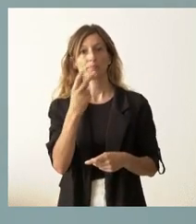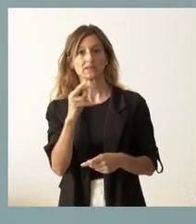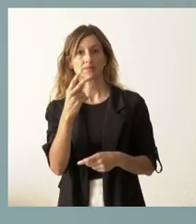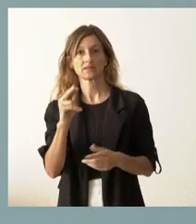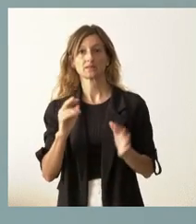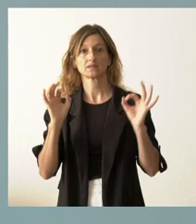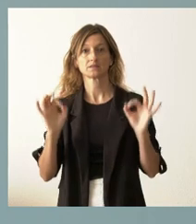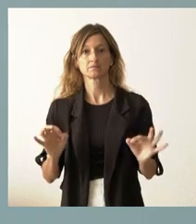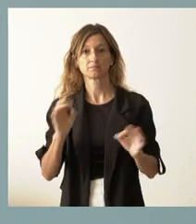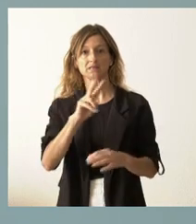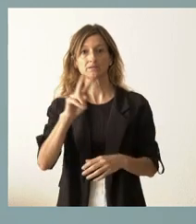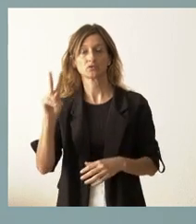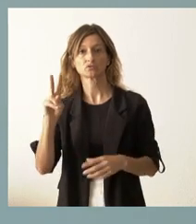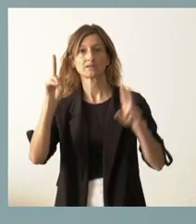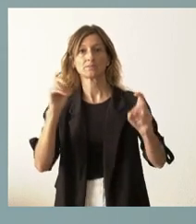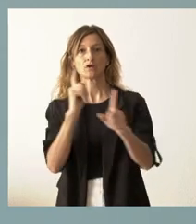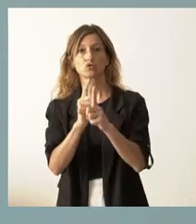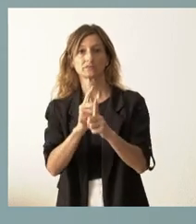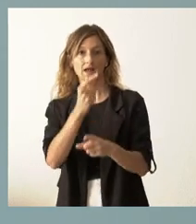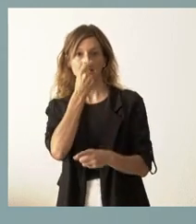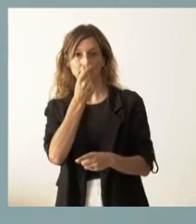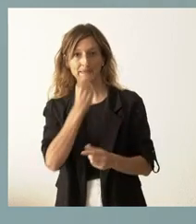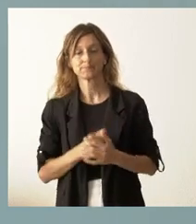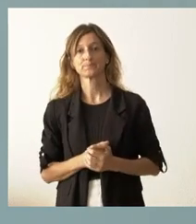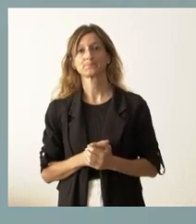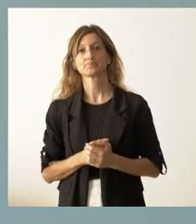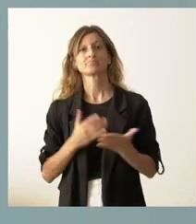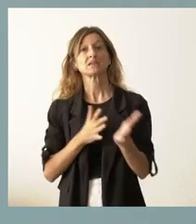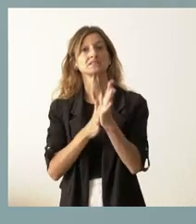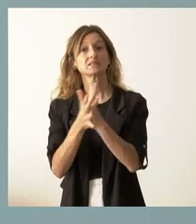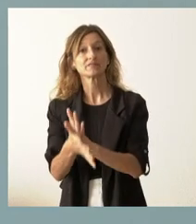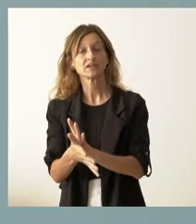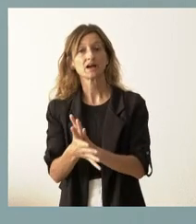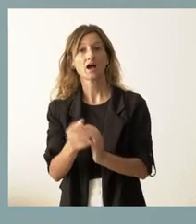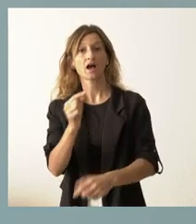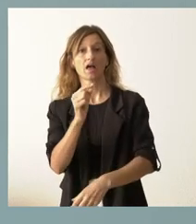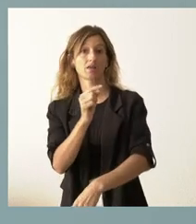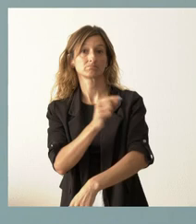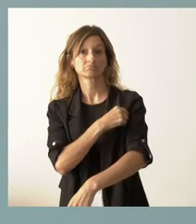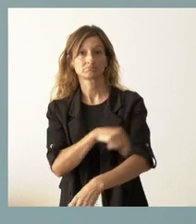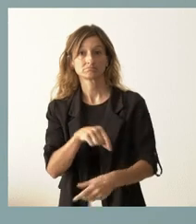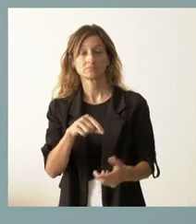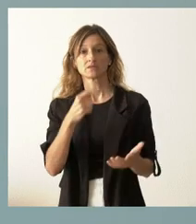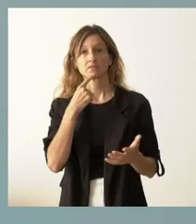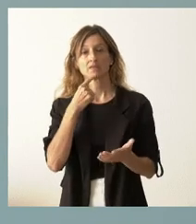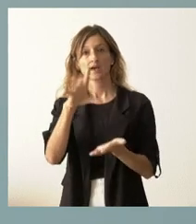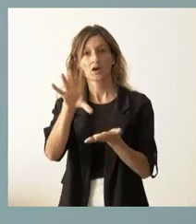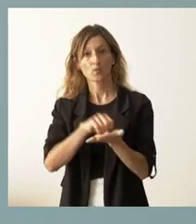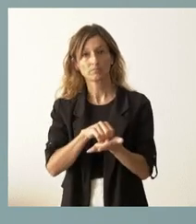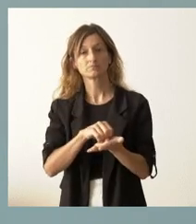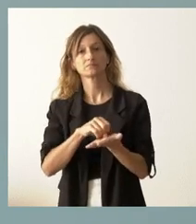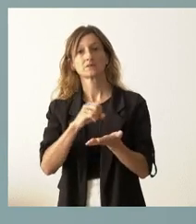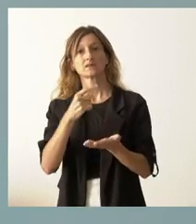antigripal, lo que va a suponer con estas dosis que hoy se adquieren la disposición para